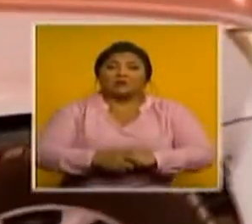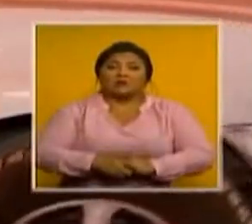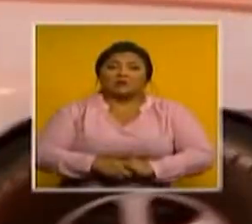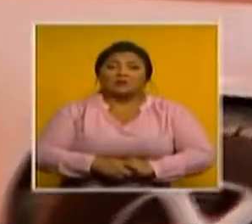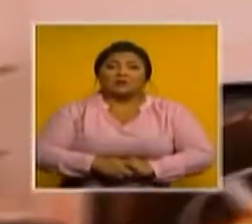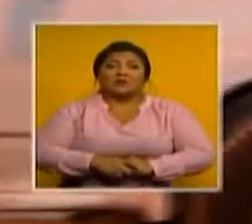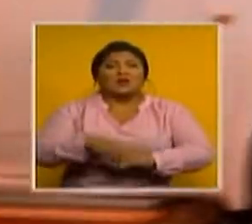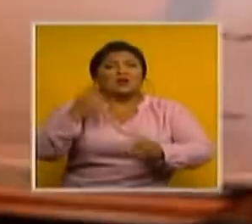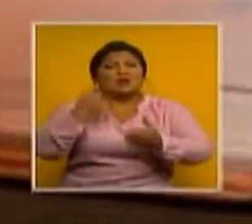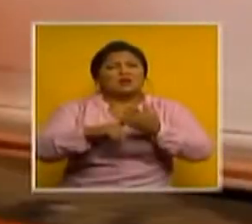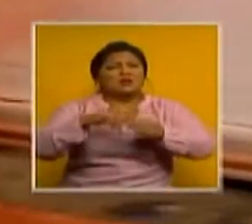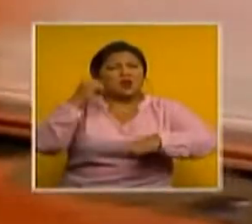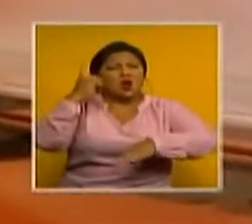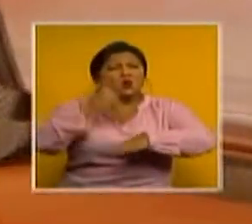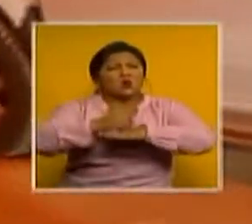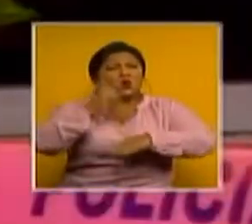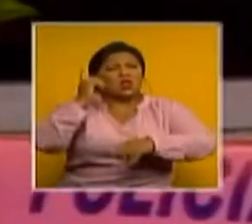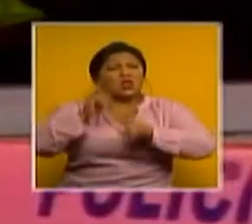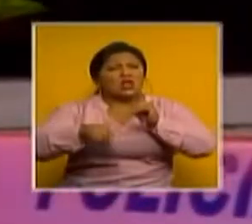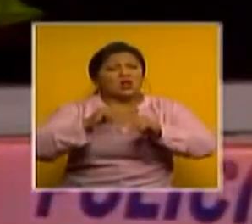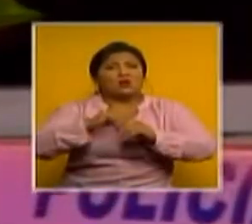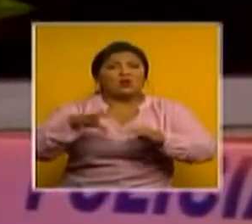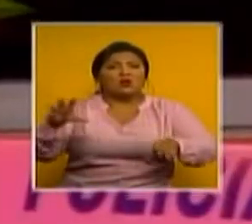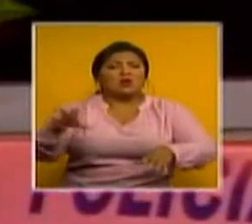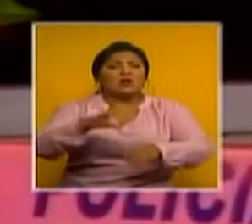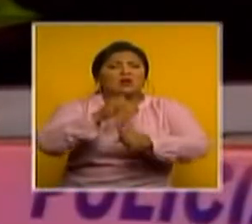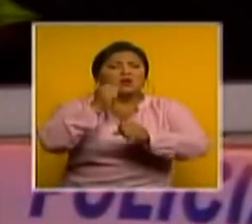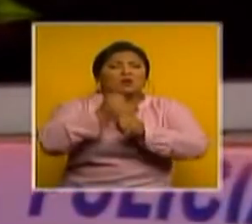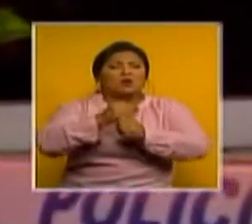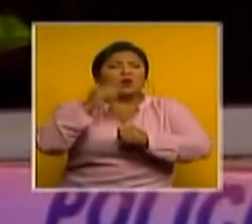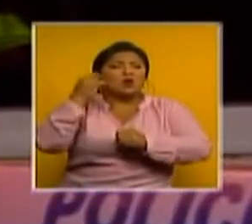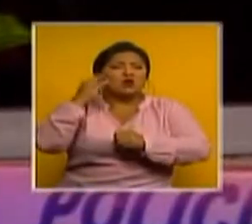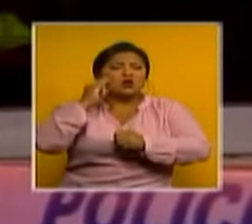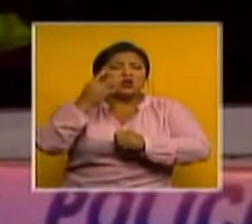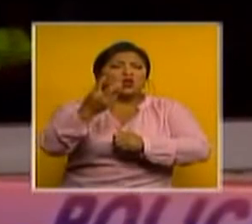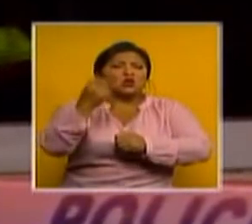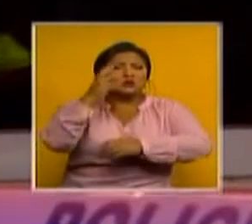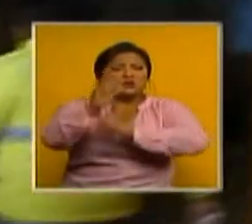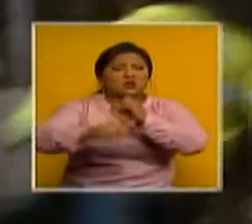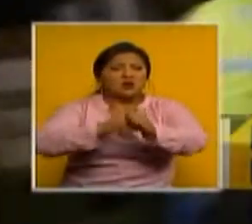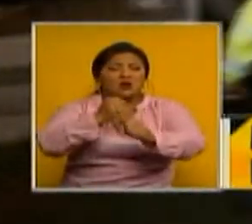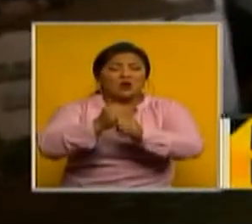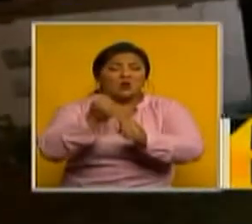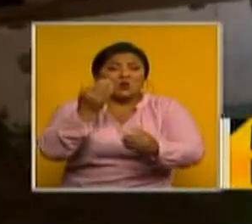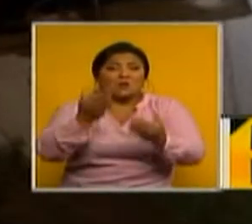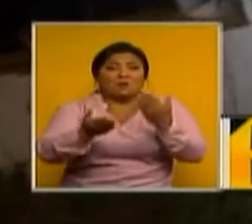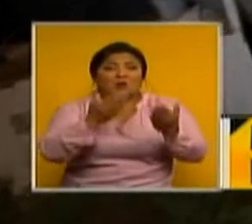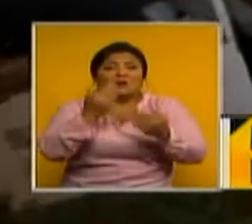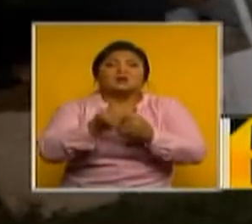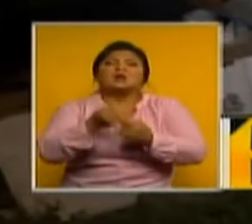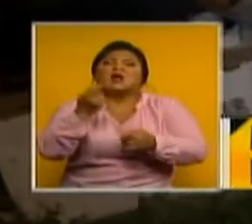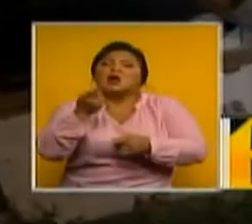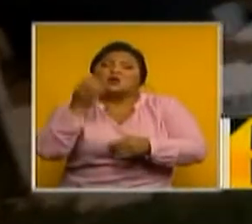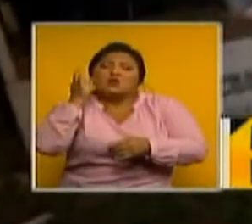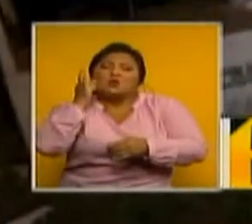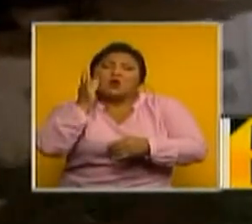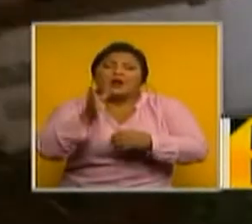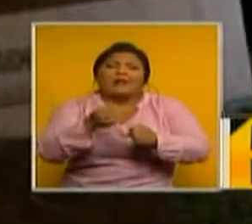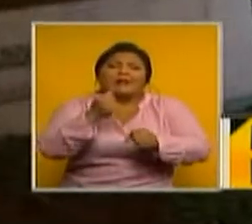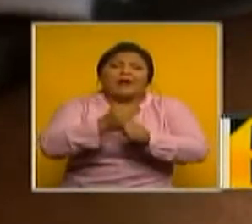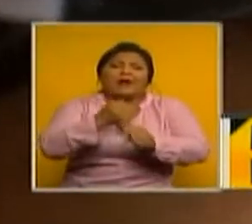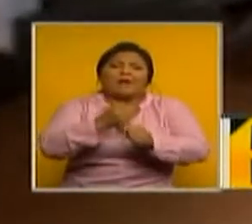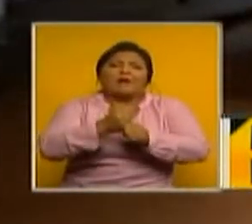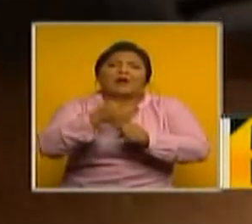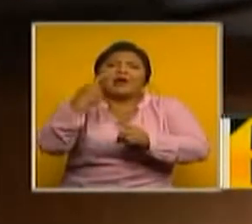ya pasaron varios días desde que rescataron en durán a una niña de apenas 12 años y que al parecer era prostituida en el mercado de la